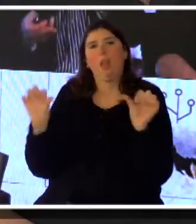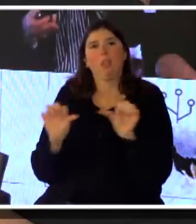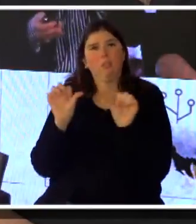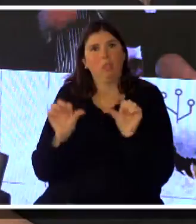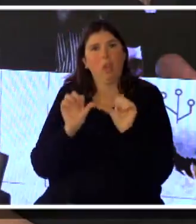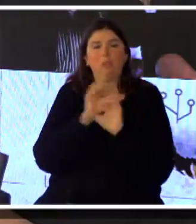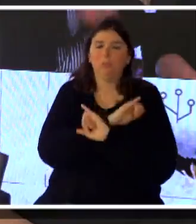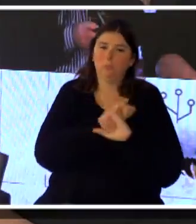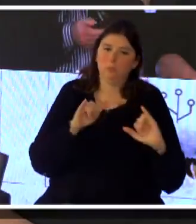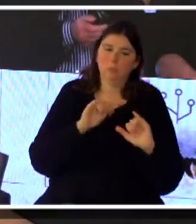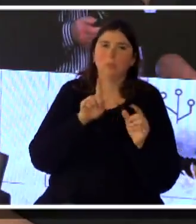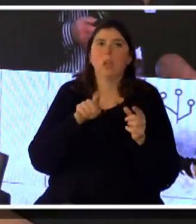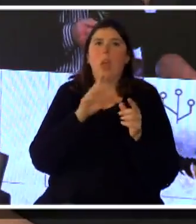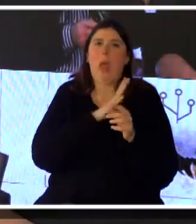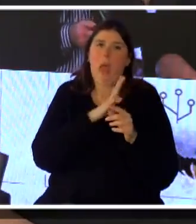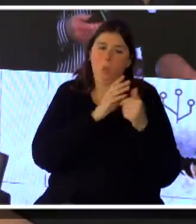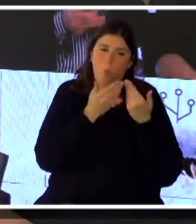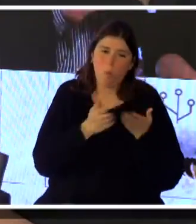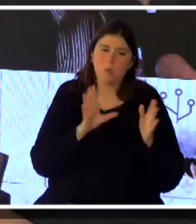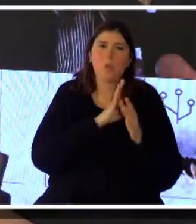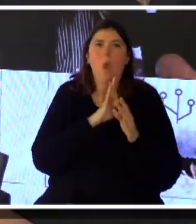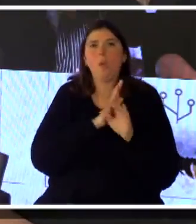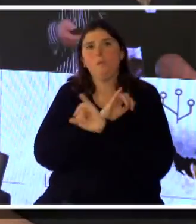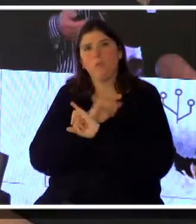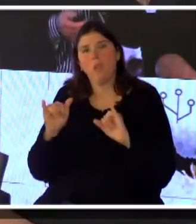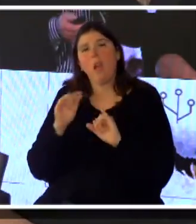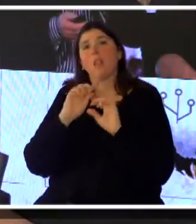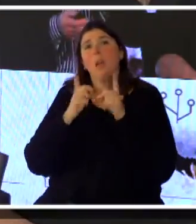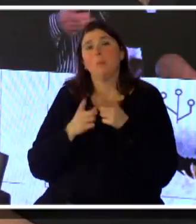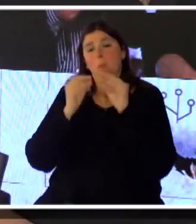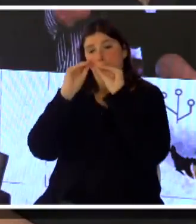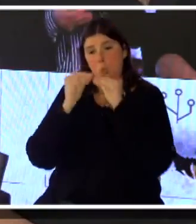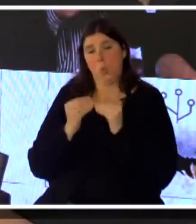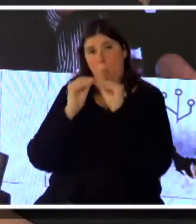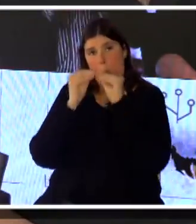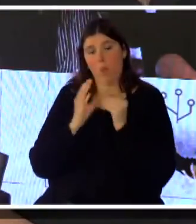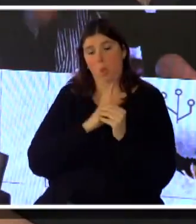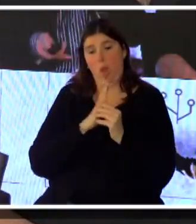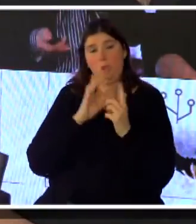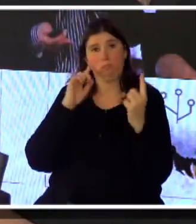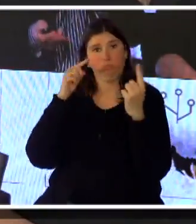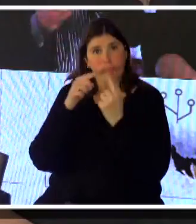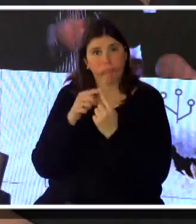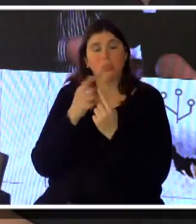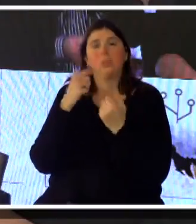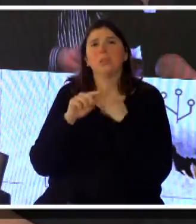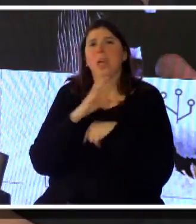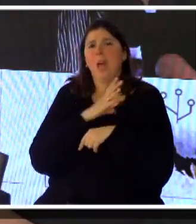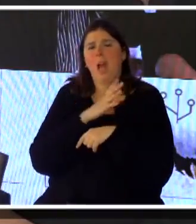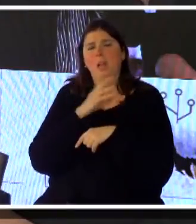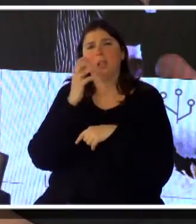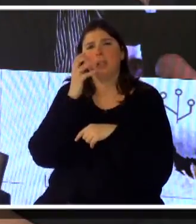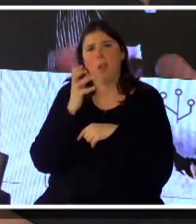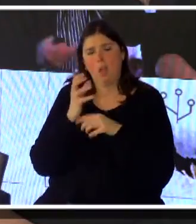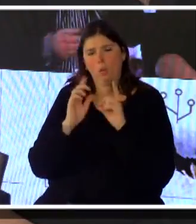termina, que tiene un presupuesto determinado, que tiene un alcance determinado, con objetivo, tiene un análisis de riesgos y de actores determinados.